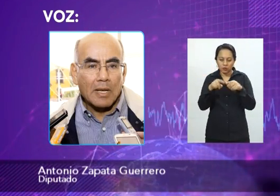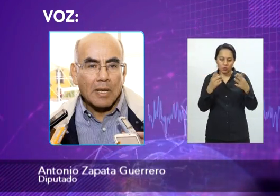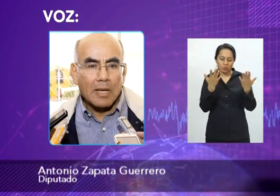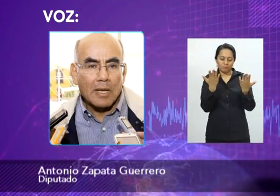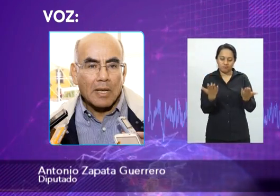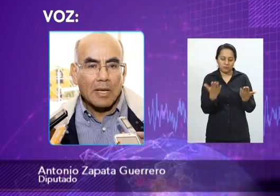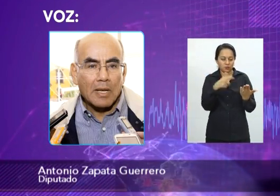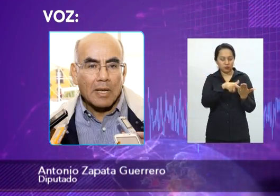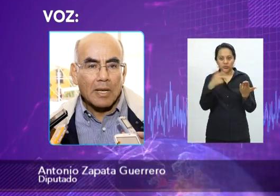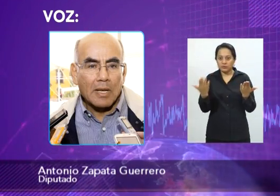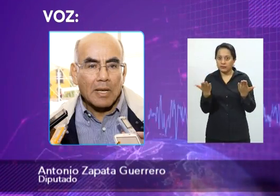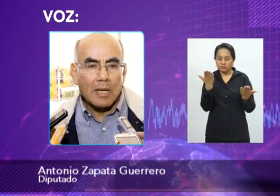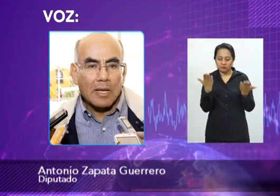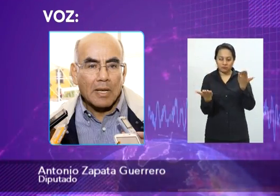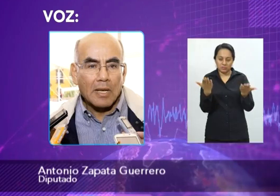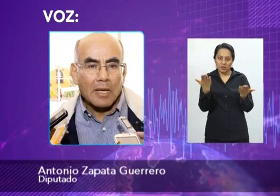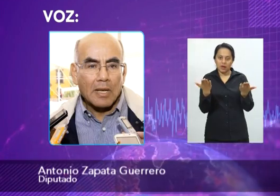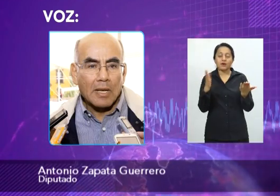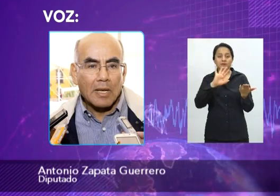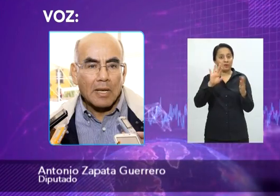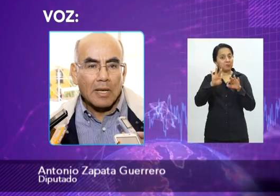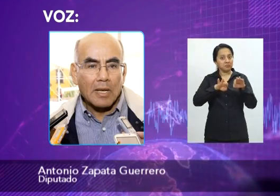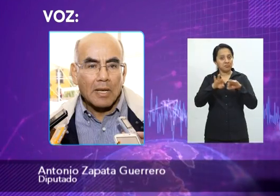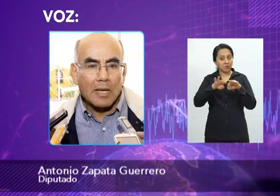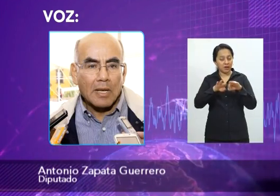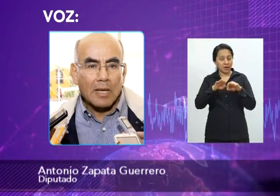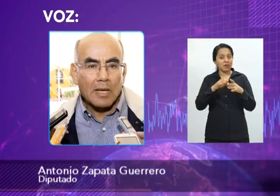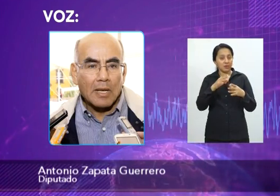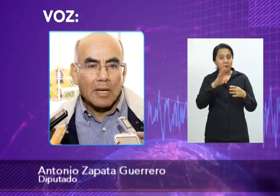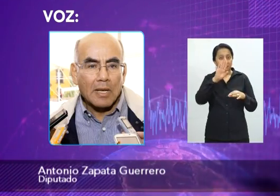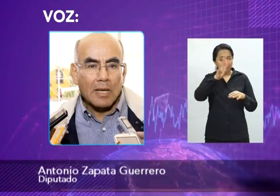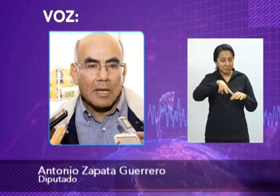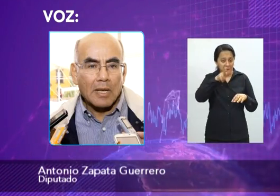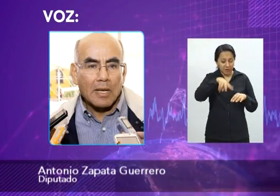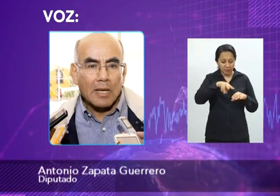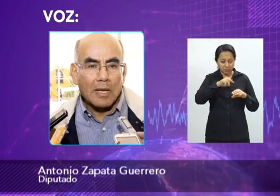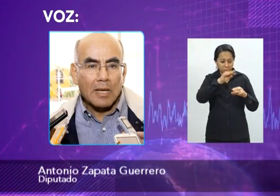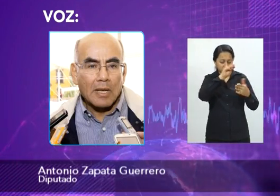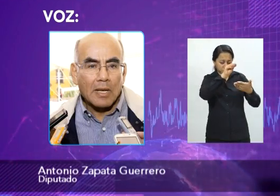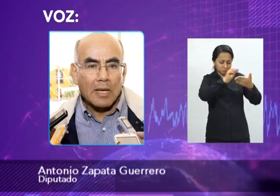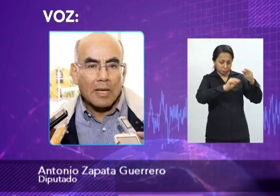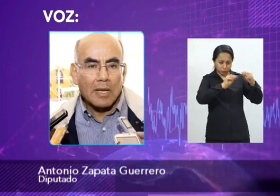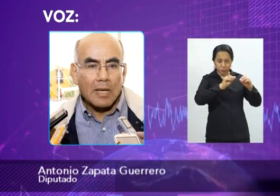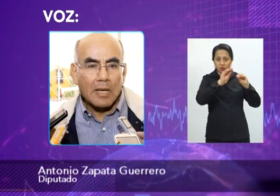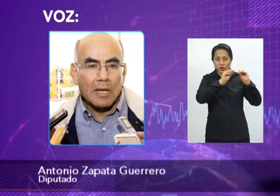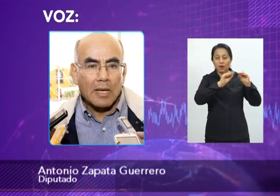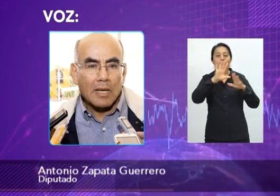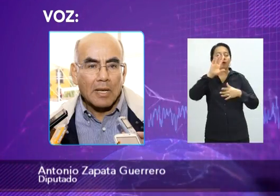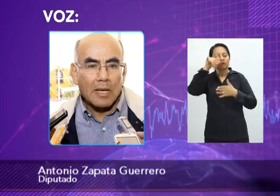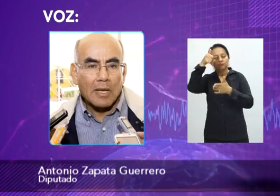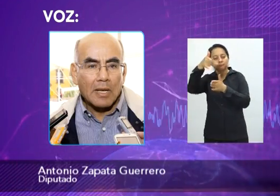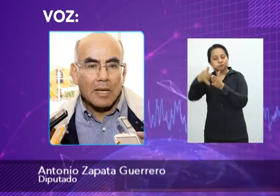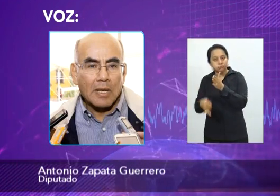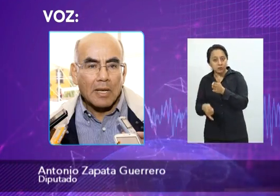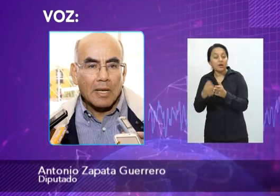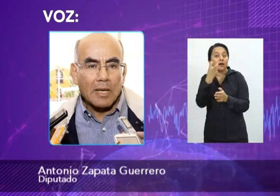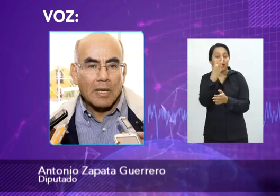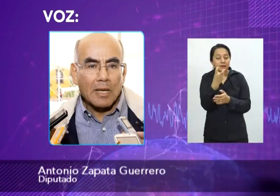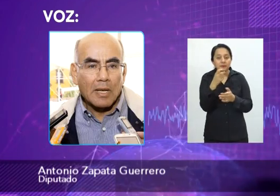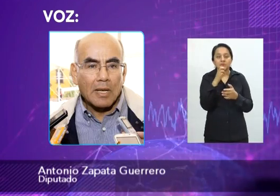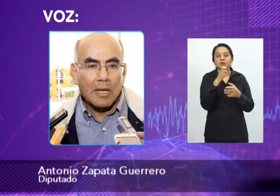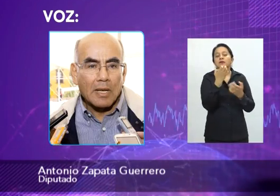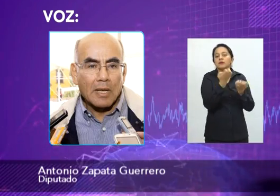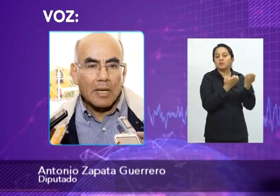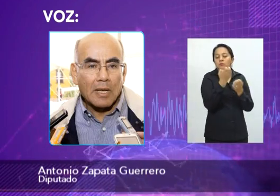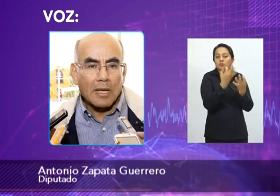estamos trabajando en ello, es una modificación de fondo, me parece que es un ejercicio muy interesante